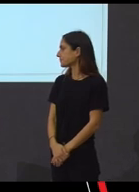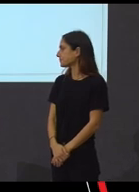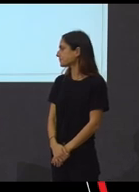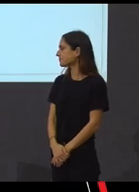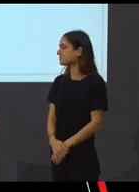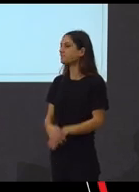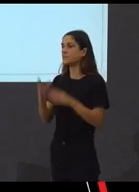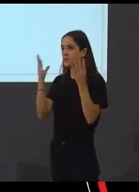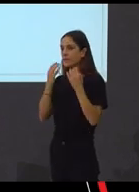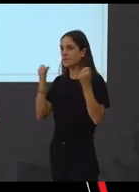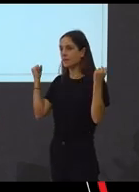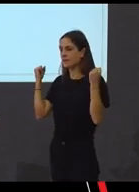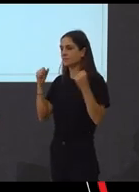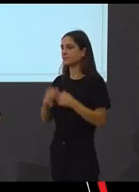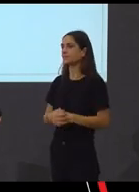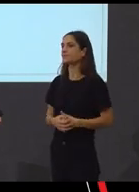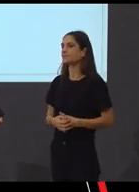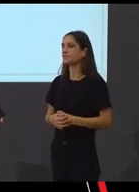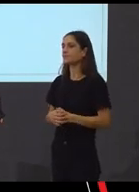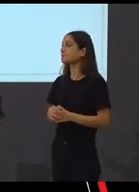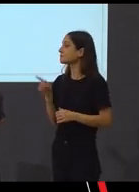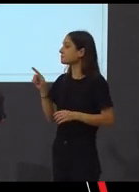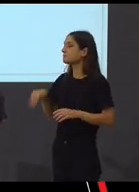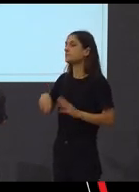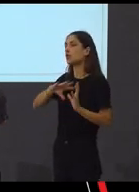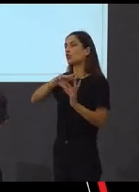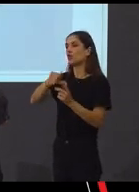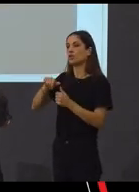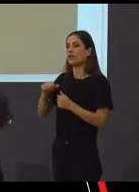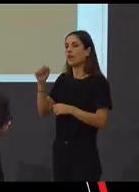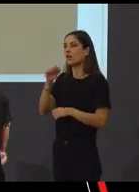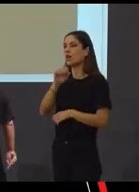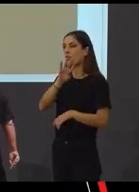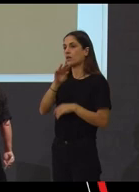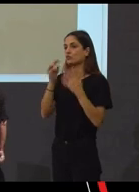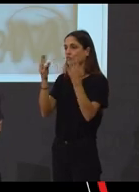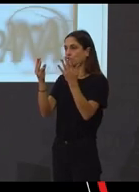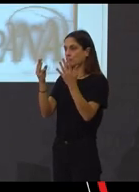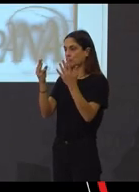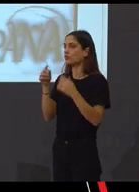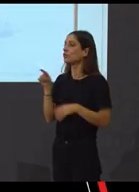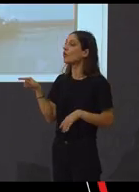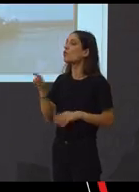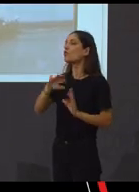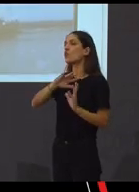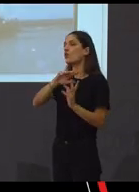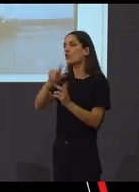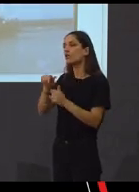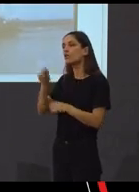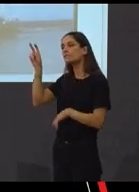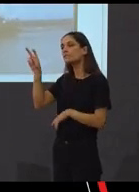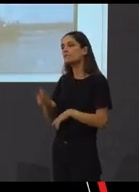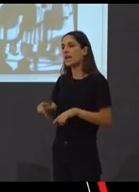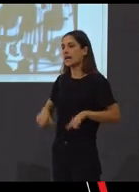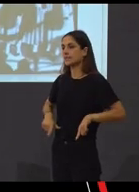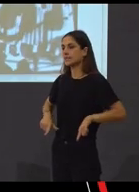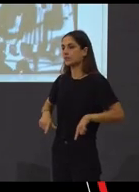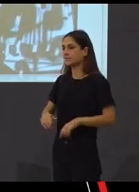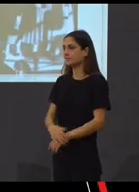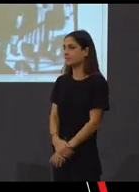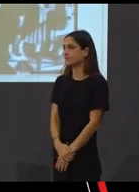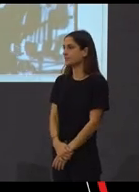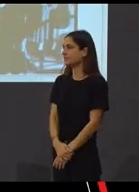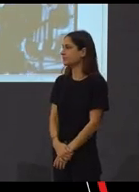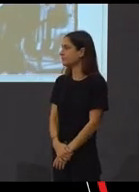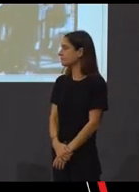Embaixada. É un noticiario do ano 48. É un noticiario de orixe argentino. ...a nos envía a